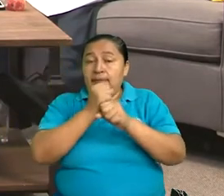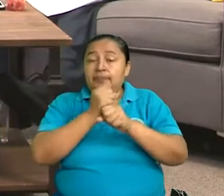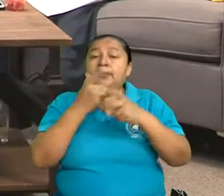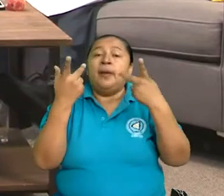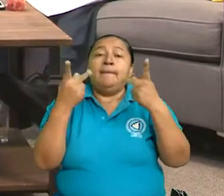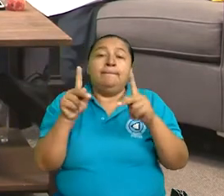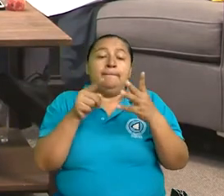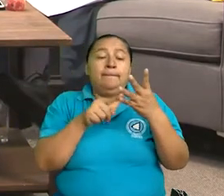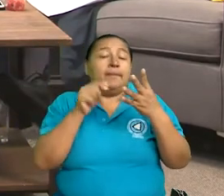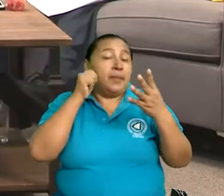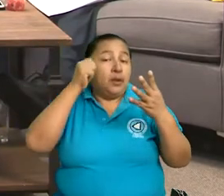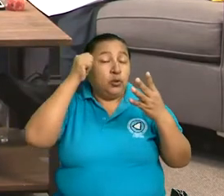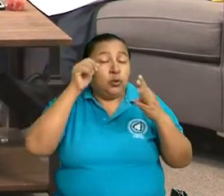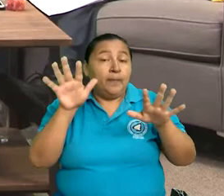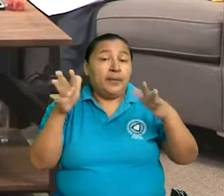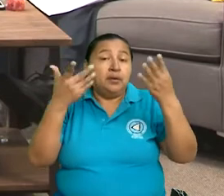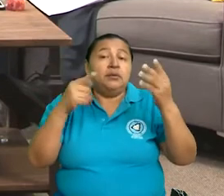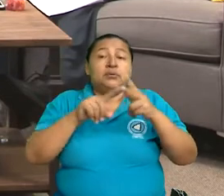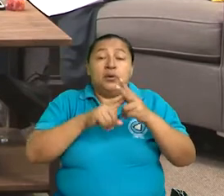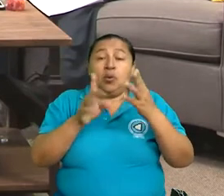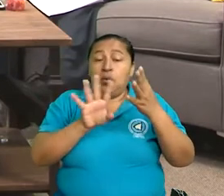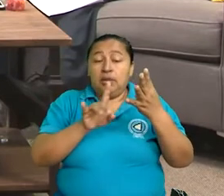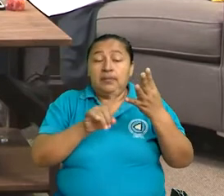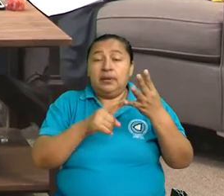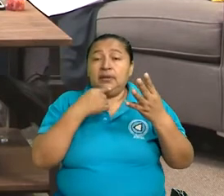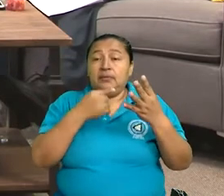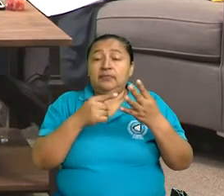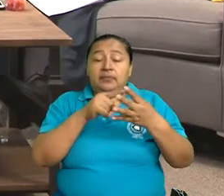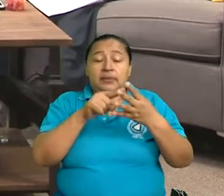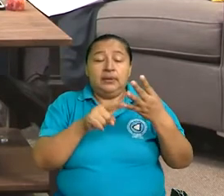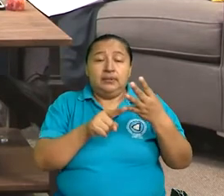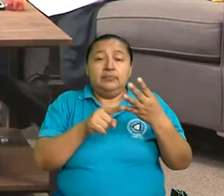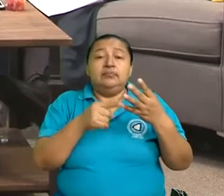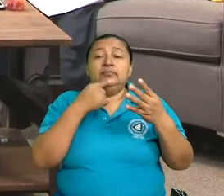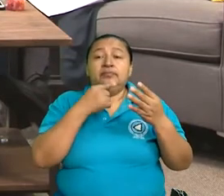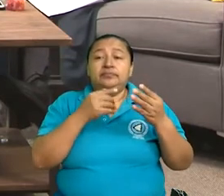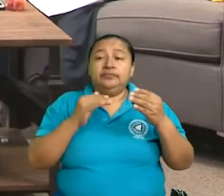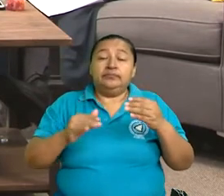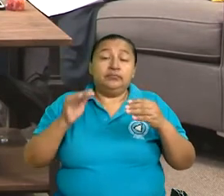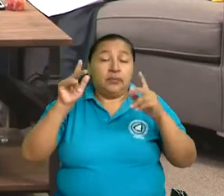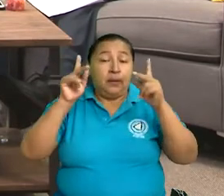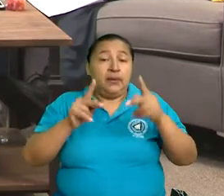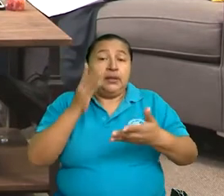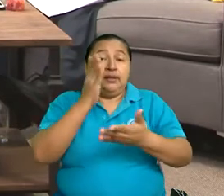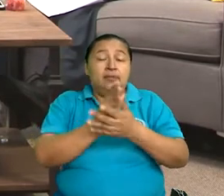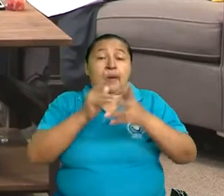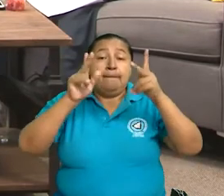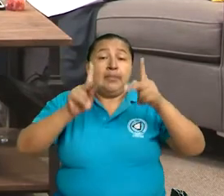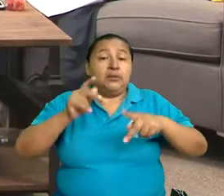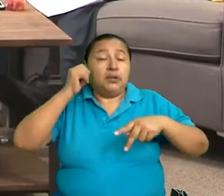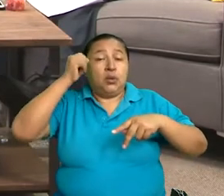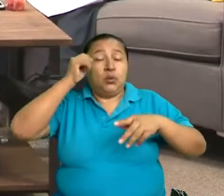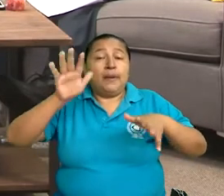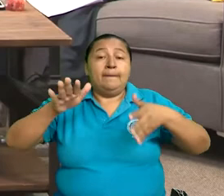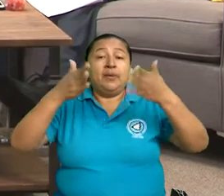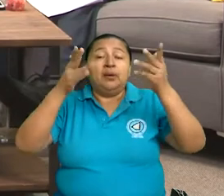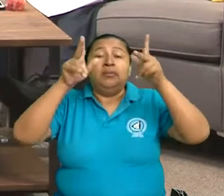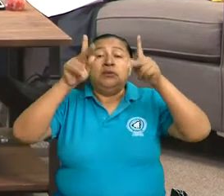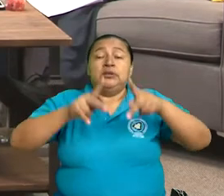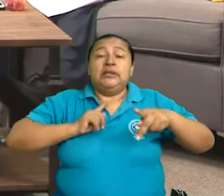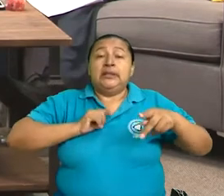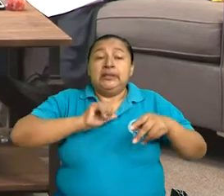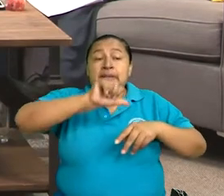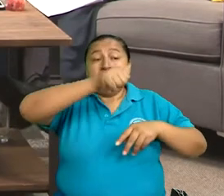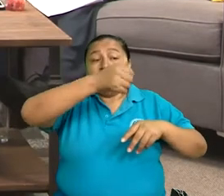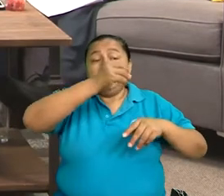La ley del adulto mayor, que es la última que te voy haciendo referencia ahorita. Esta ley define que son personas adultas mayores las que tienen